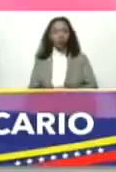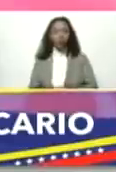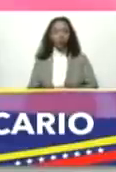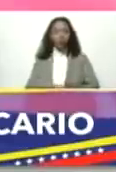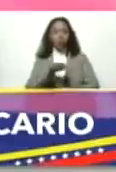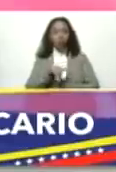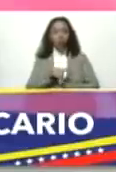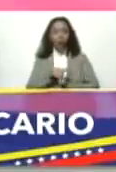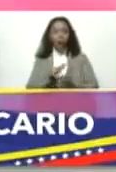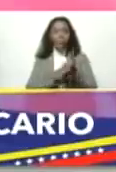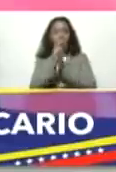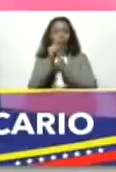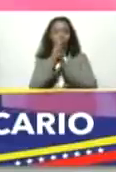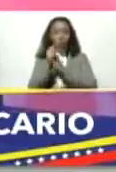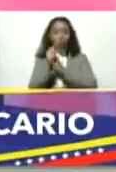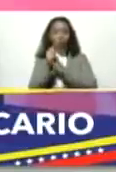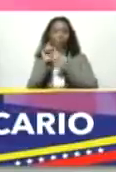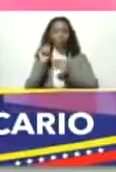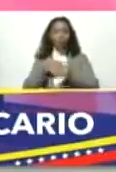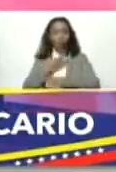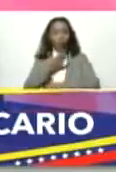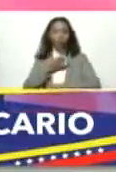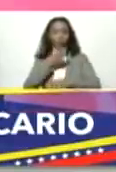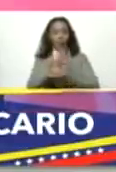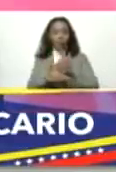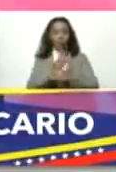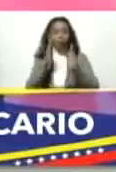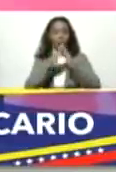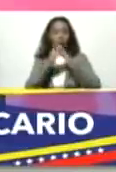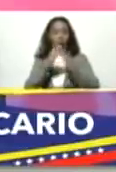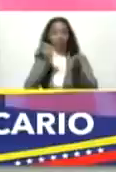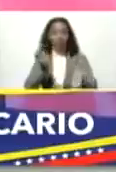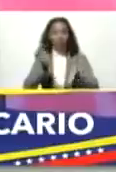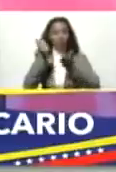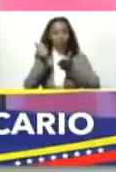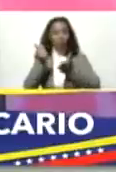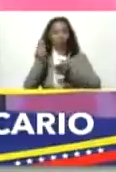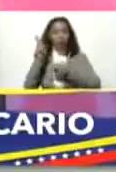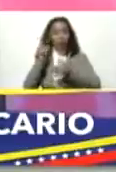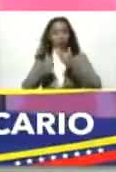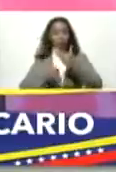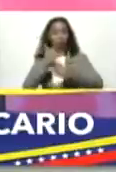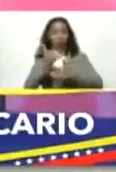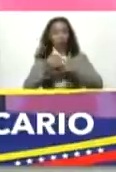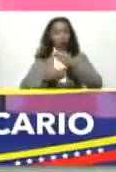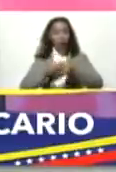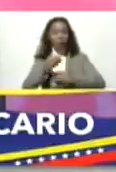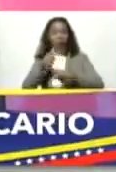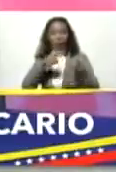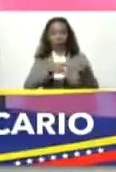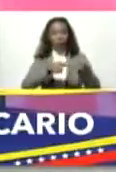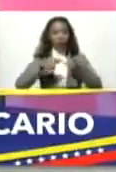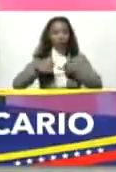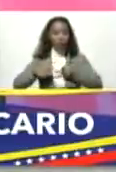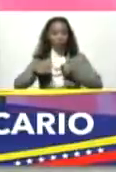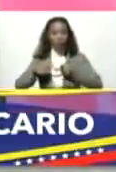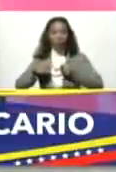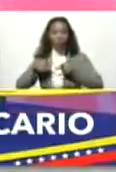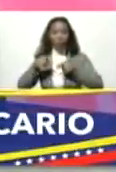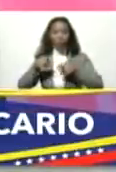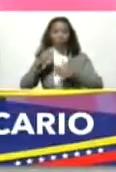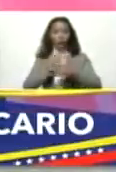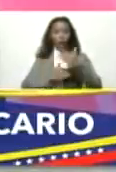emprendedores pueden ir a las casas de bolsa a presentar su proyecto y a través de este proyecto ya debidamente certificado por la